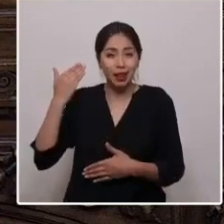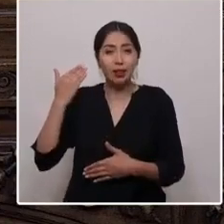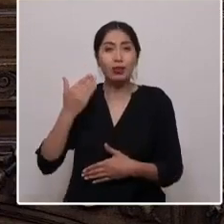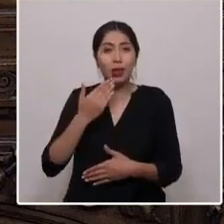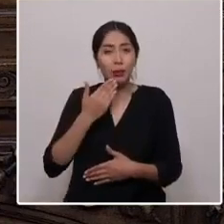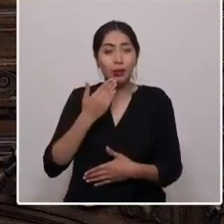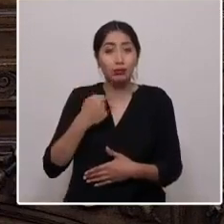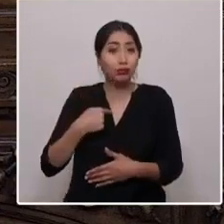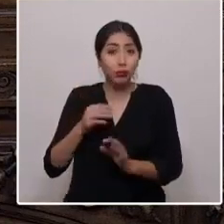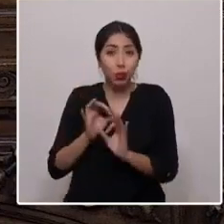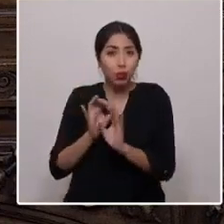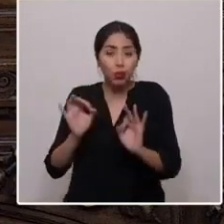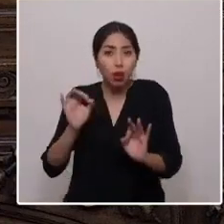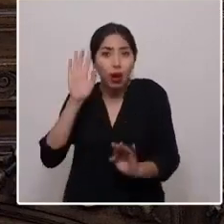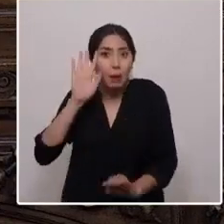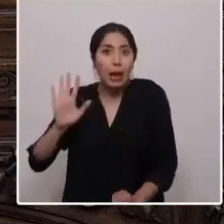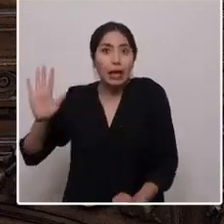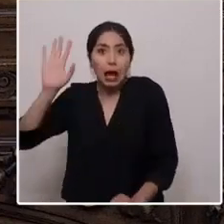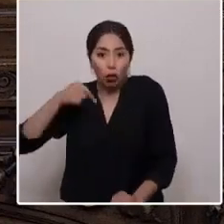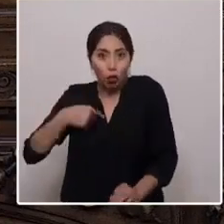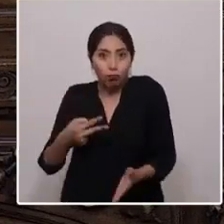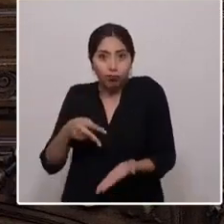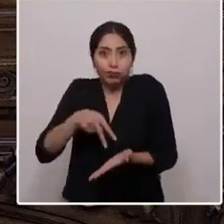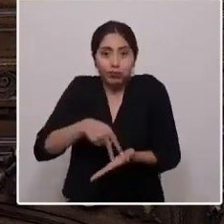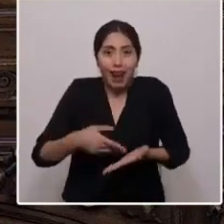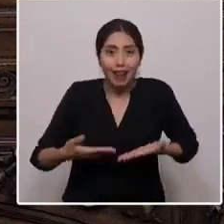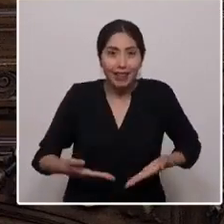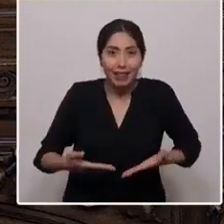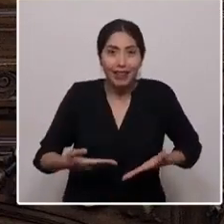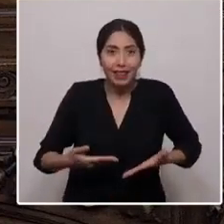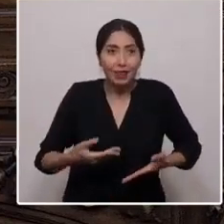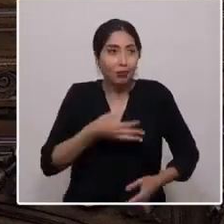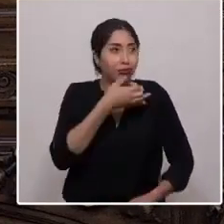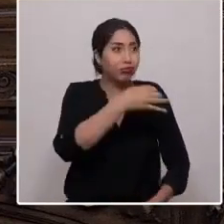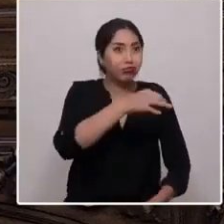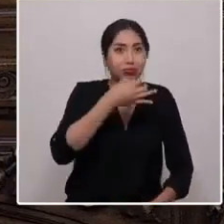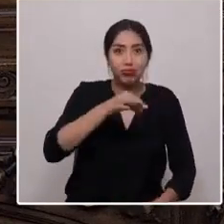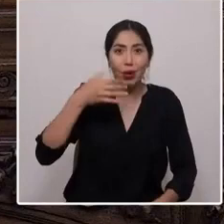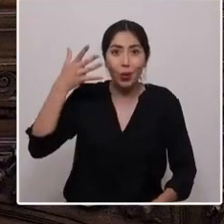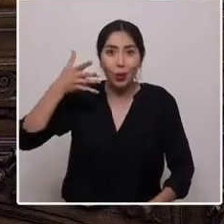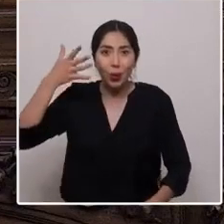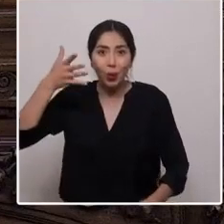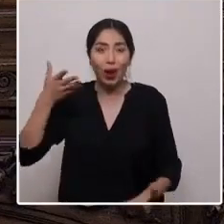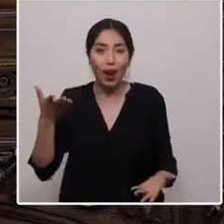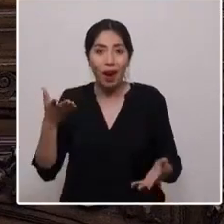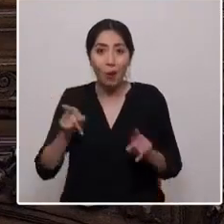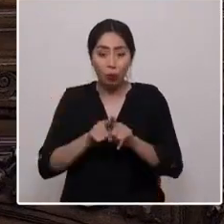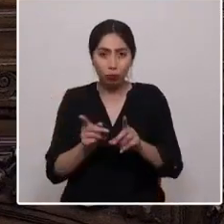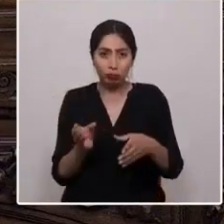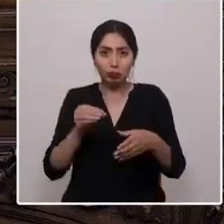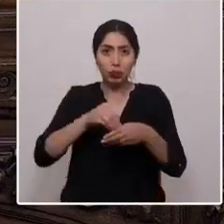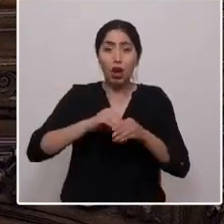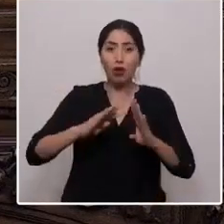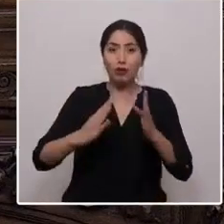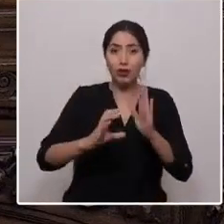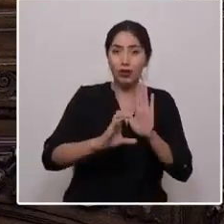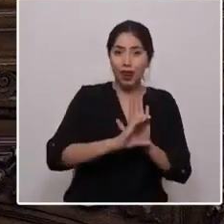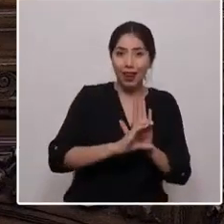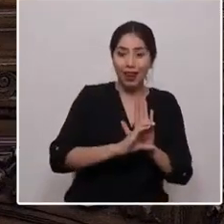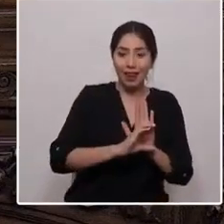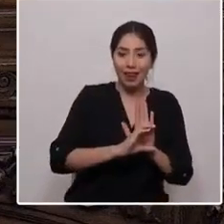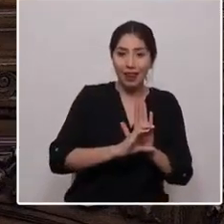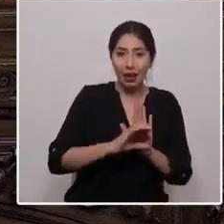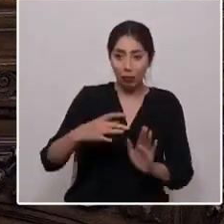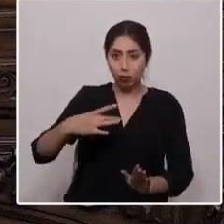imaginado estar aquí. Así, hablando frente a ustedes, como una convencional constituyente, electa por el Distrito